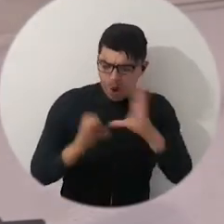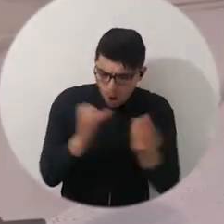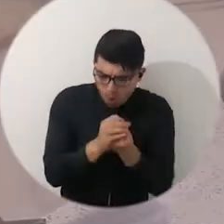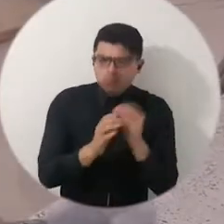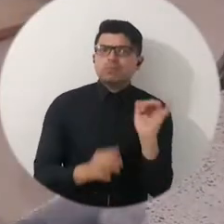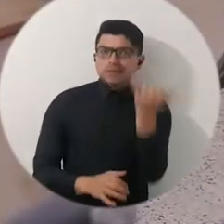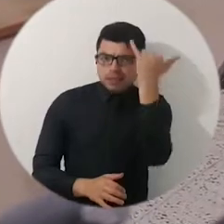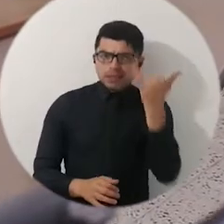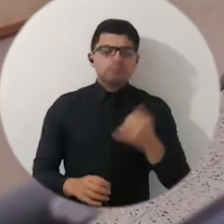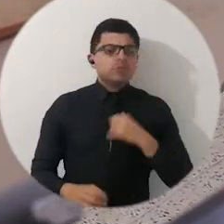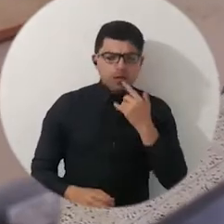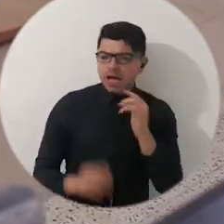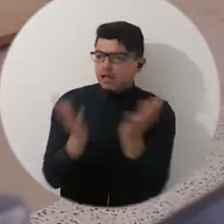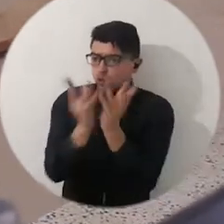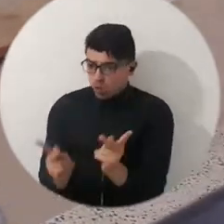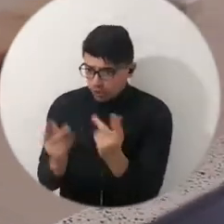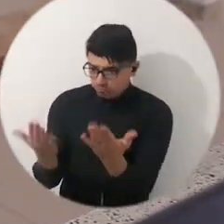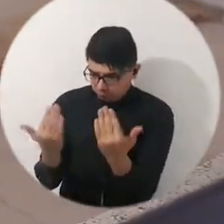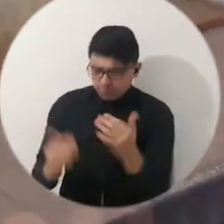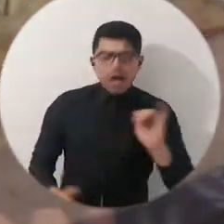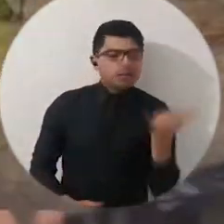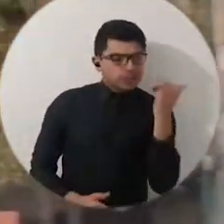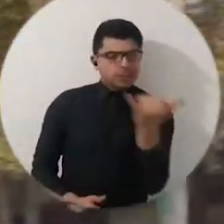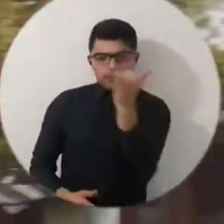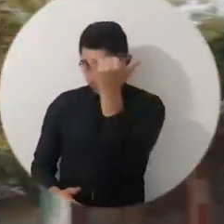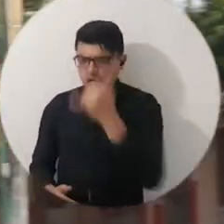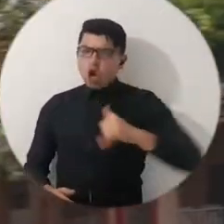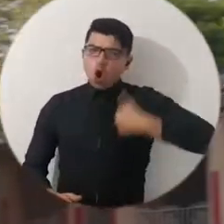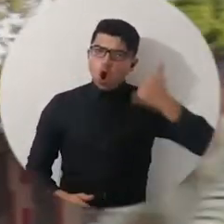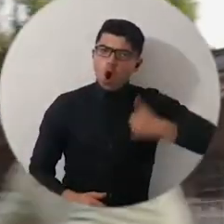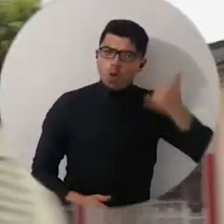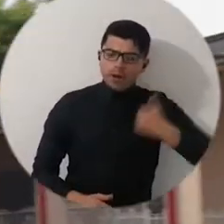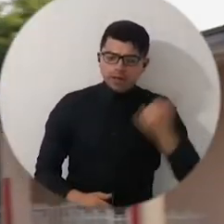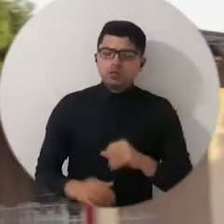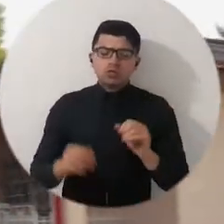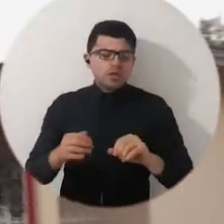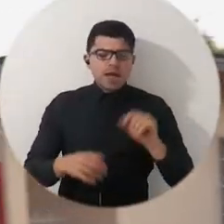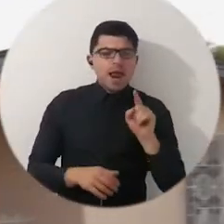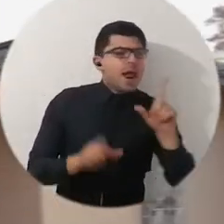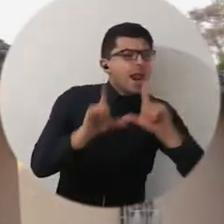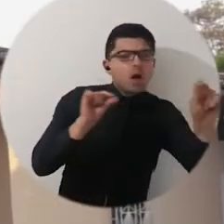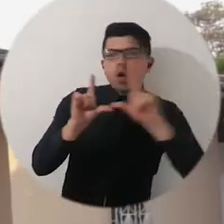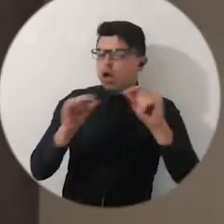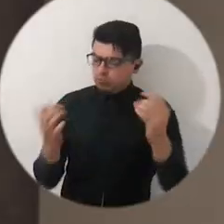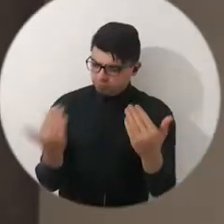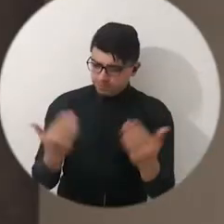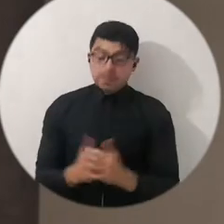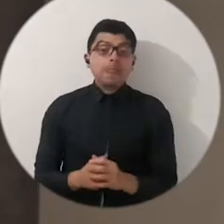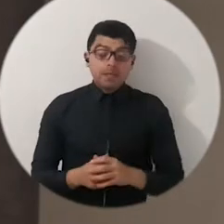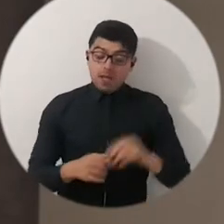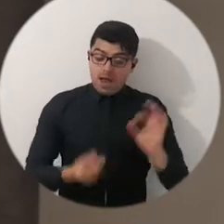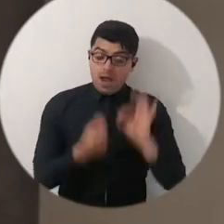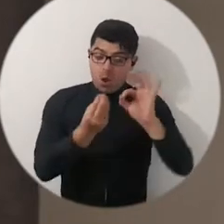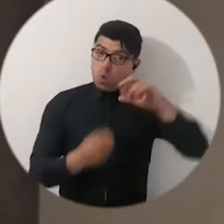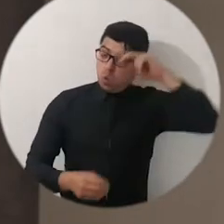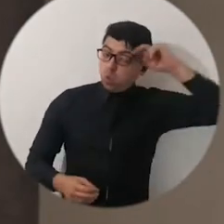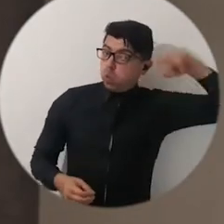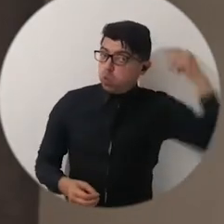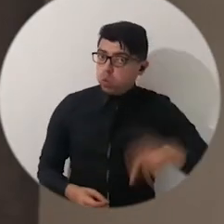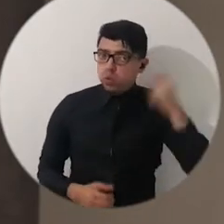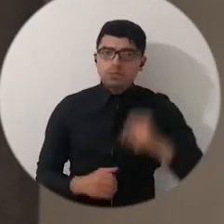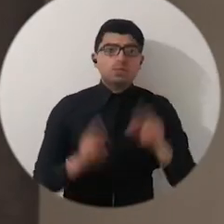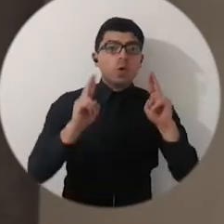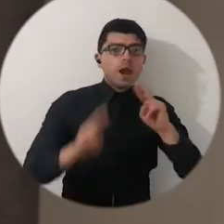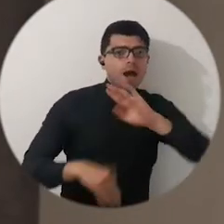universidad incluyente que le dice sí a todos los estudiantes, a todos los jóvenes de cada rincón. La calidad cuesta y